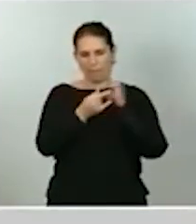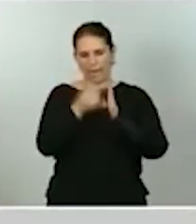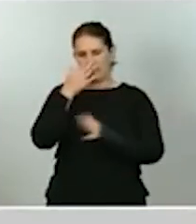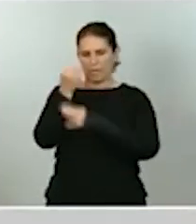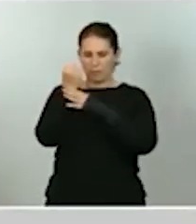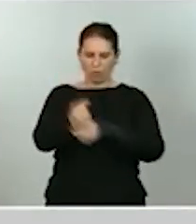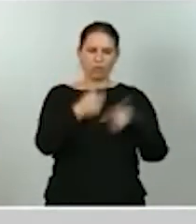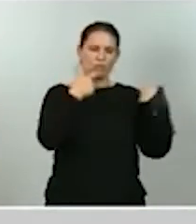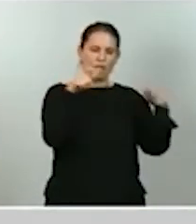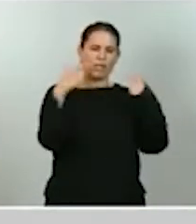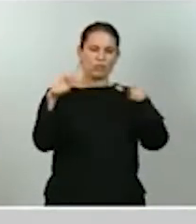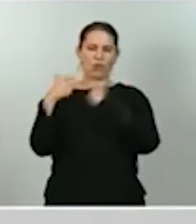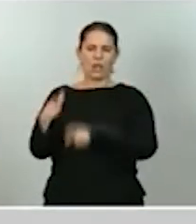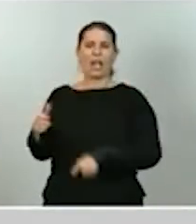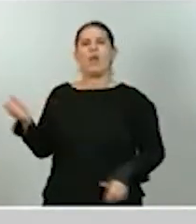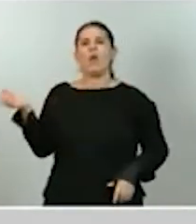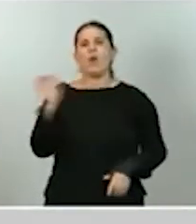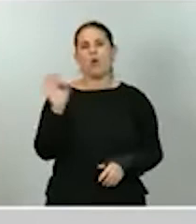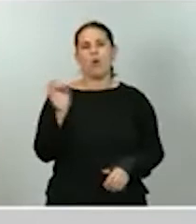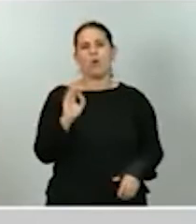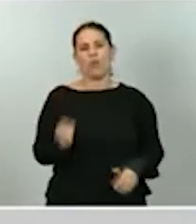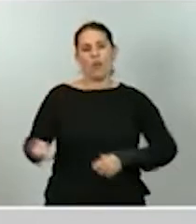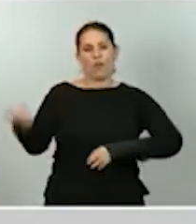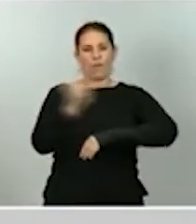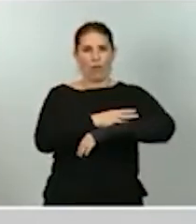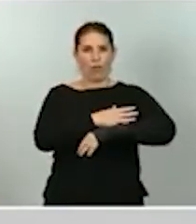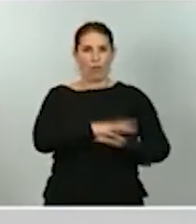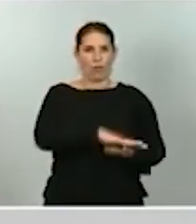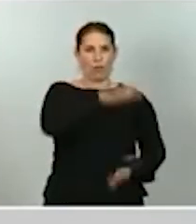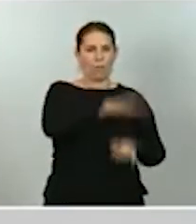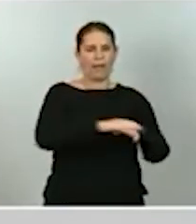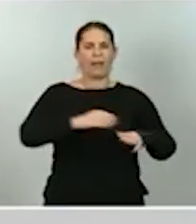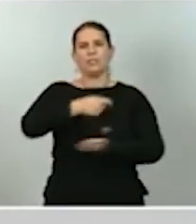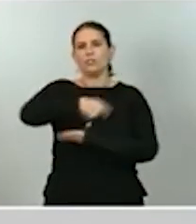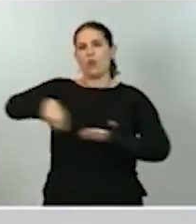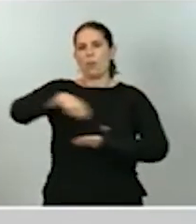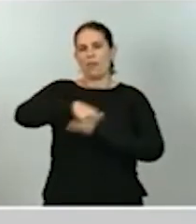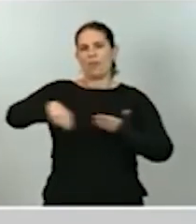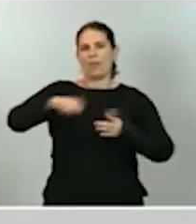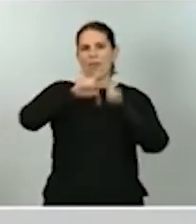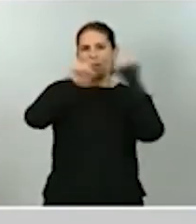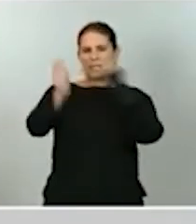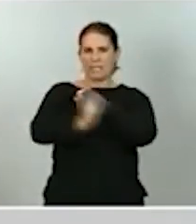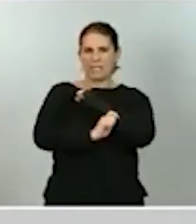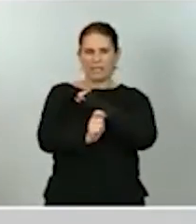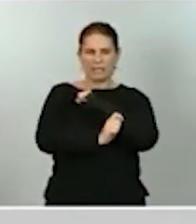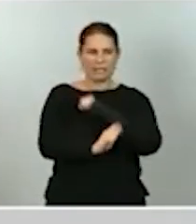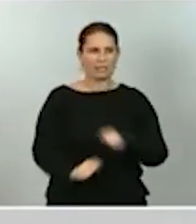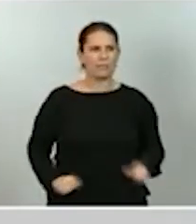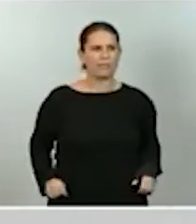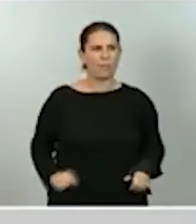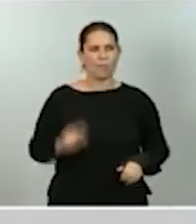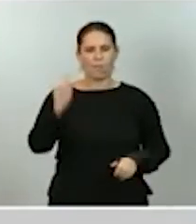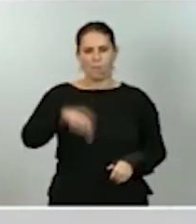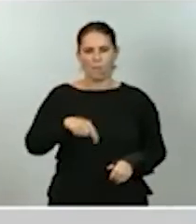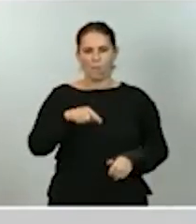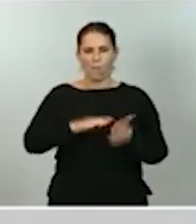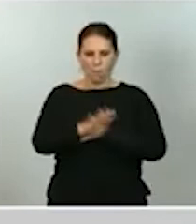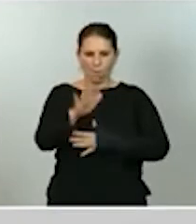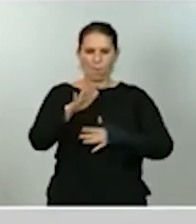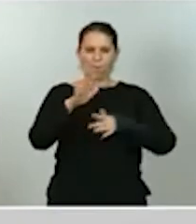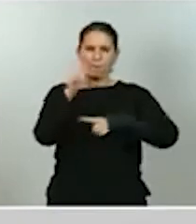fondo de apoyo a la solvencia de empresas estratégicas. Y, además, del impacto presupuestario de estas medidas